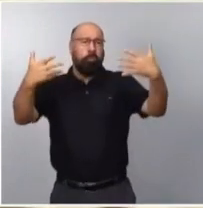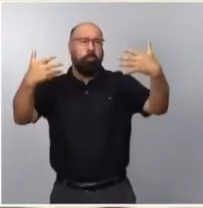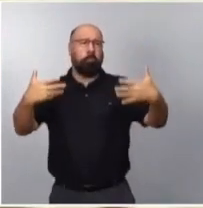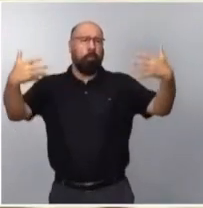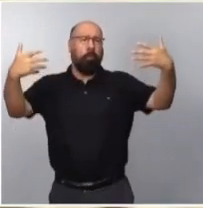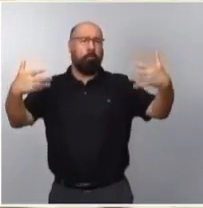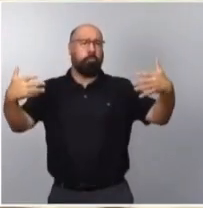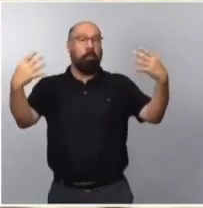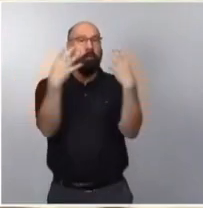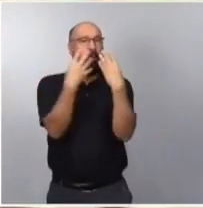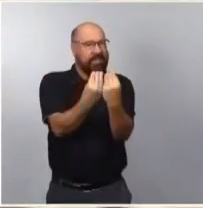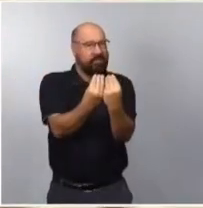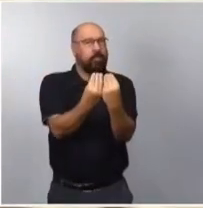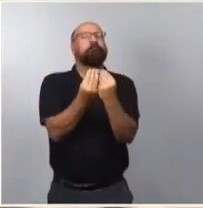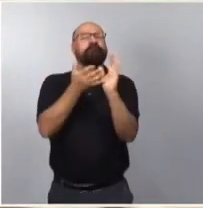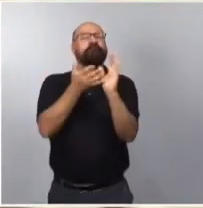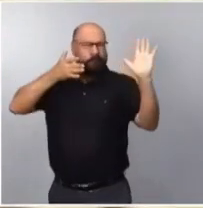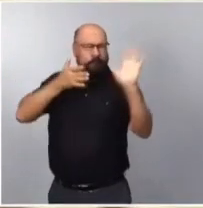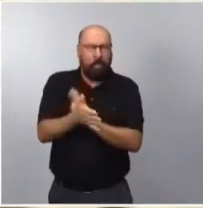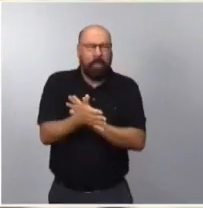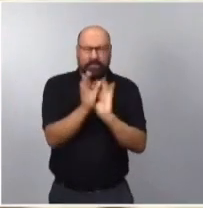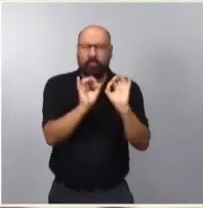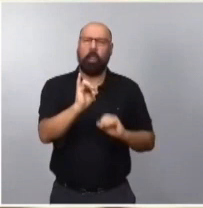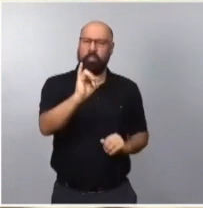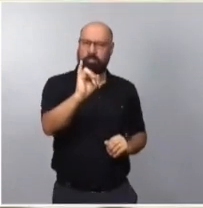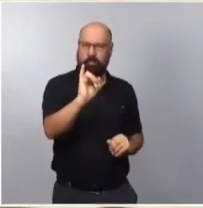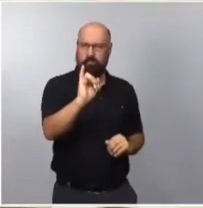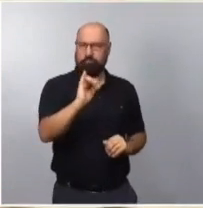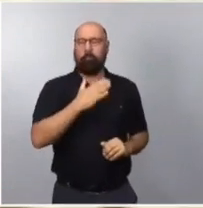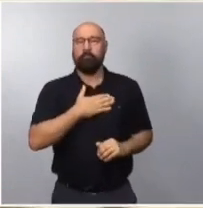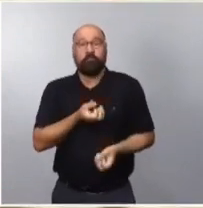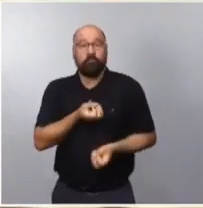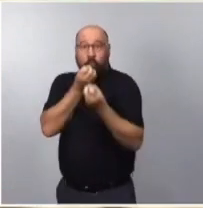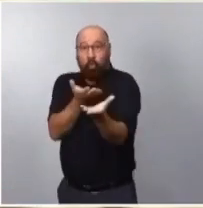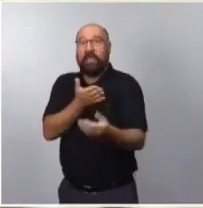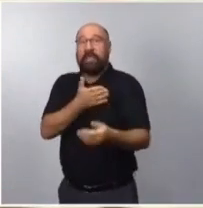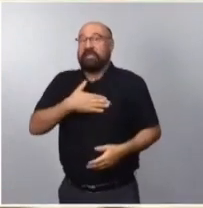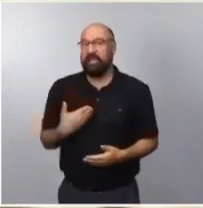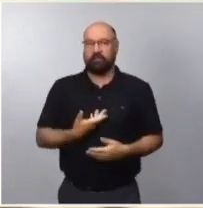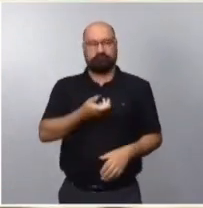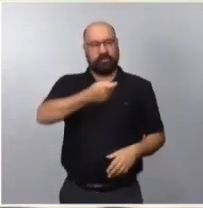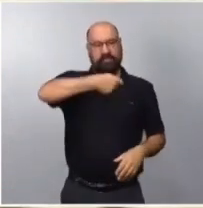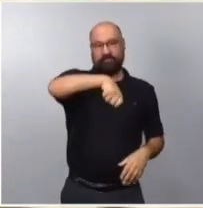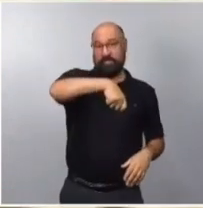entender cuál es el sentido específico que tienen. Pero quiero contarles que España hoy día, presidiendo